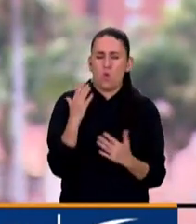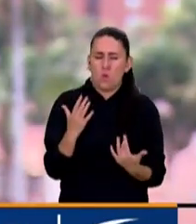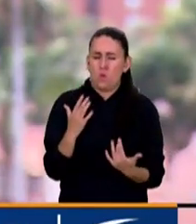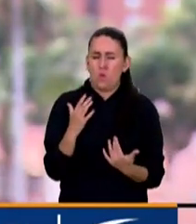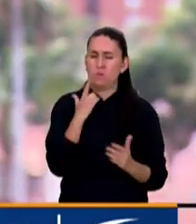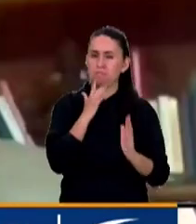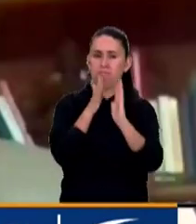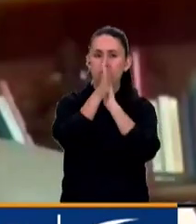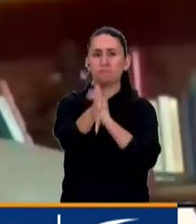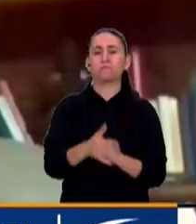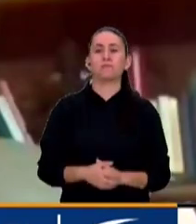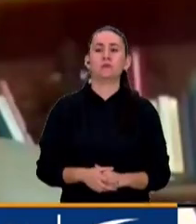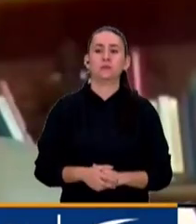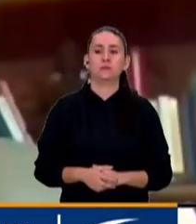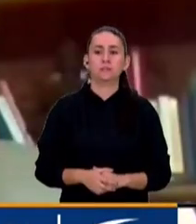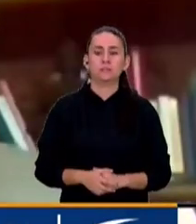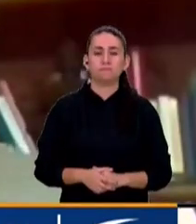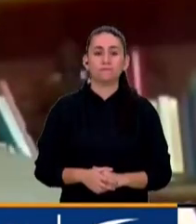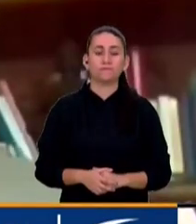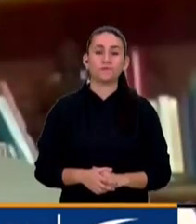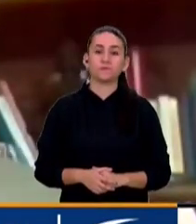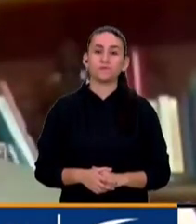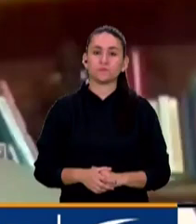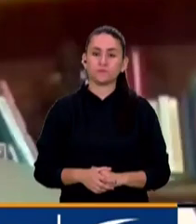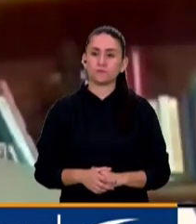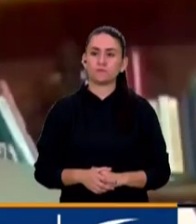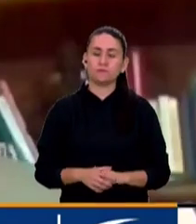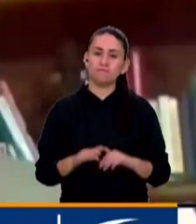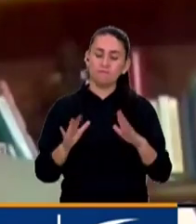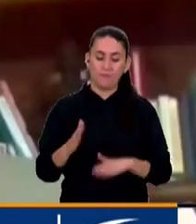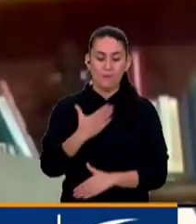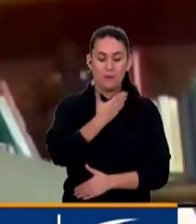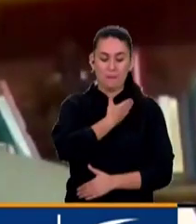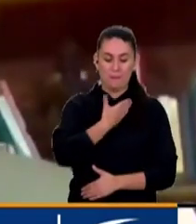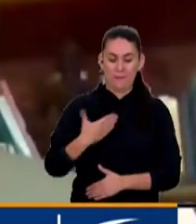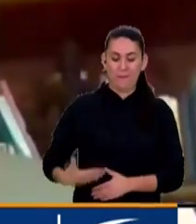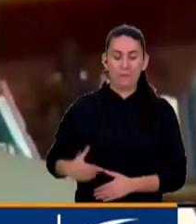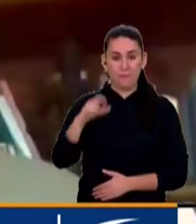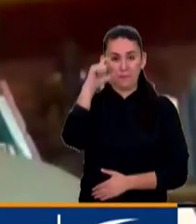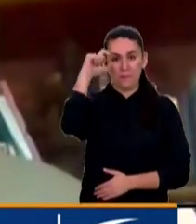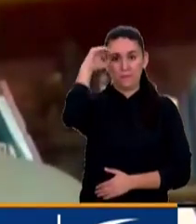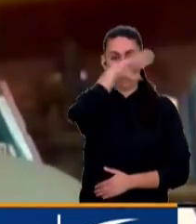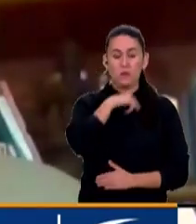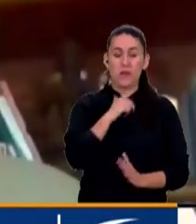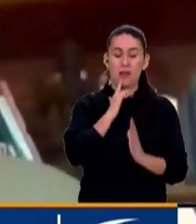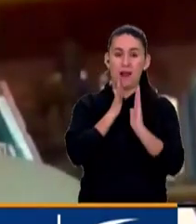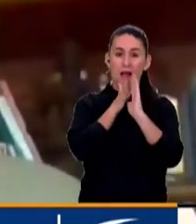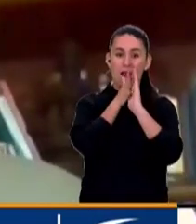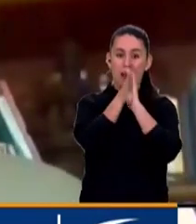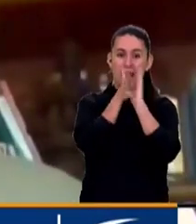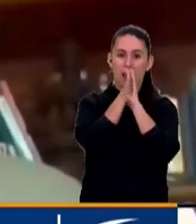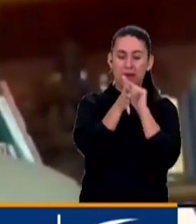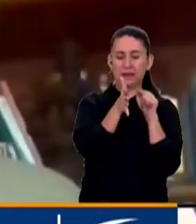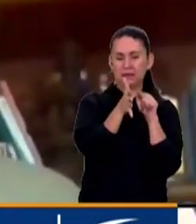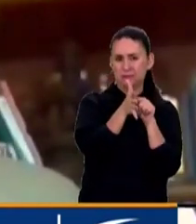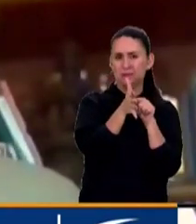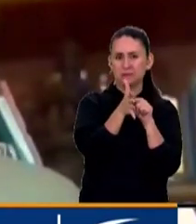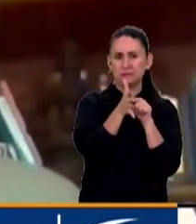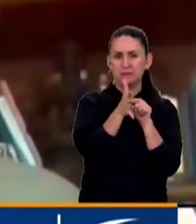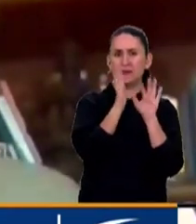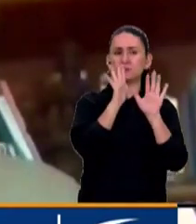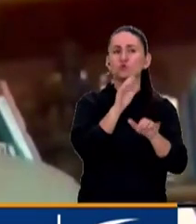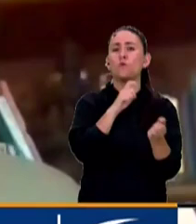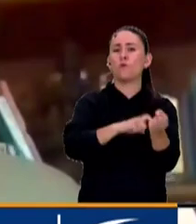Caracol. Las declaraciones del presidente Petro obedecen a un temperamento que lo